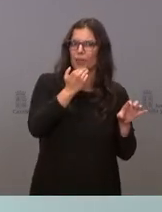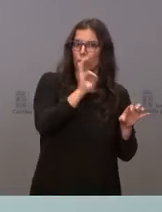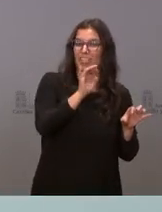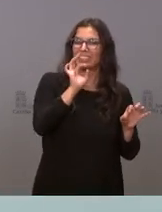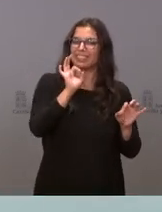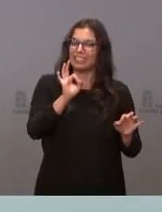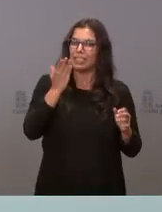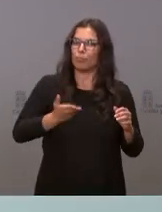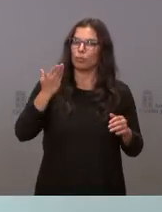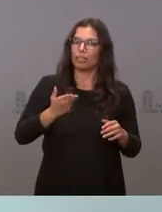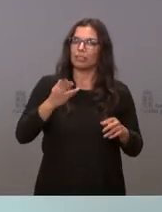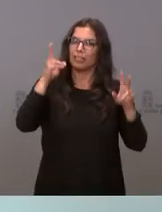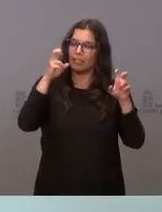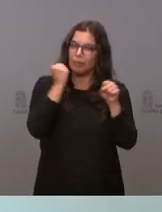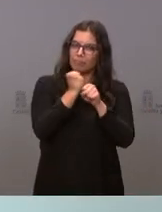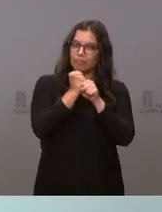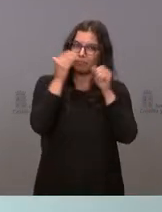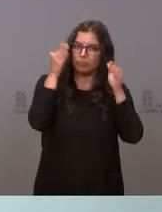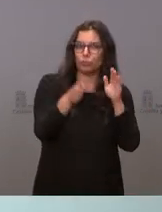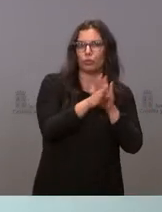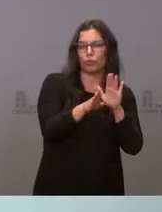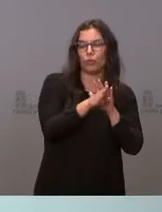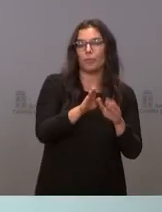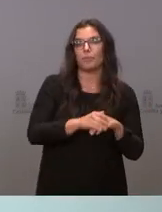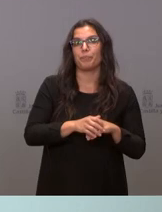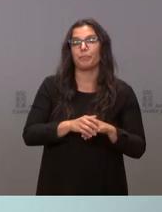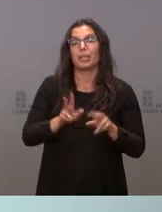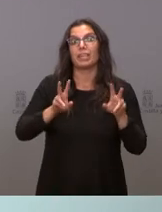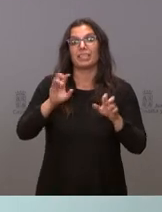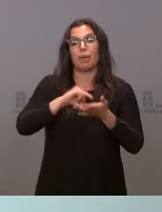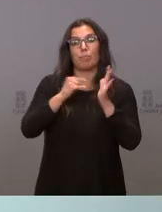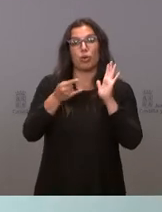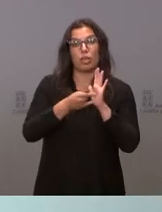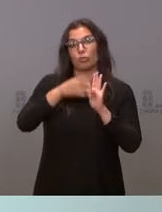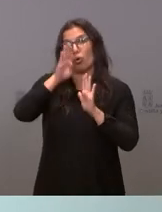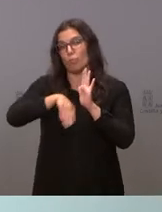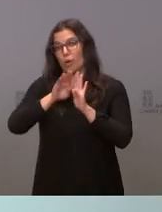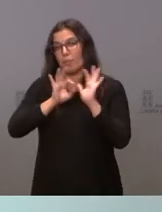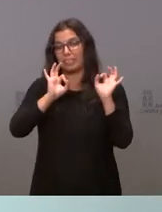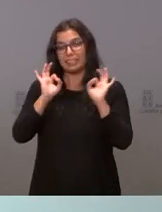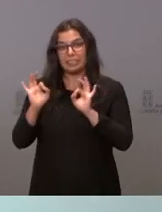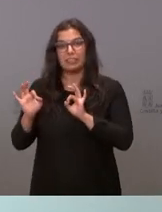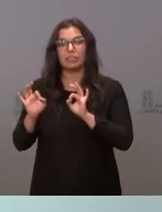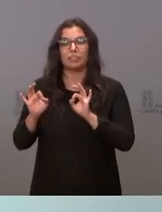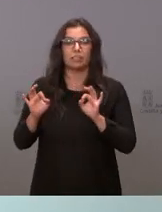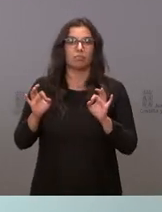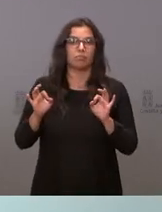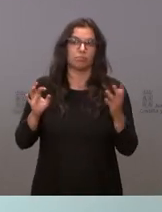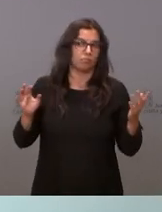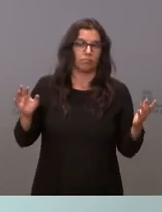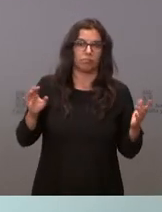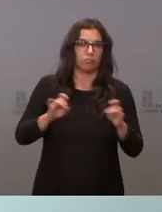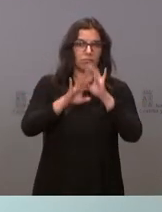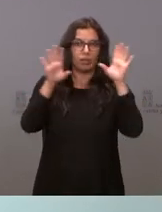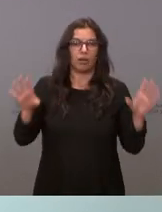en estos temas y en el ámbito de proyectos programas concretos desde luego el PEMA